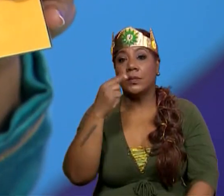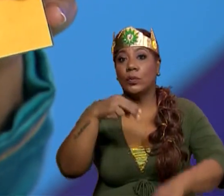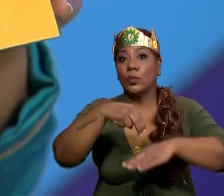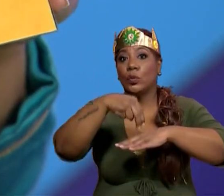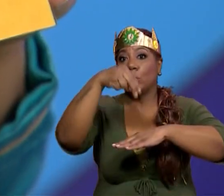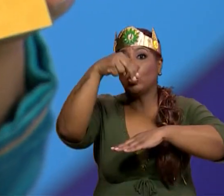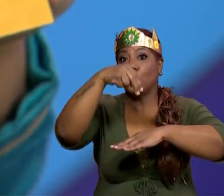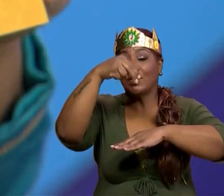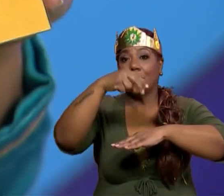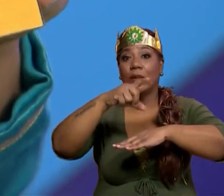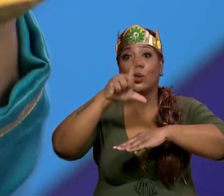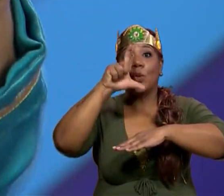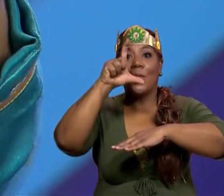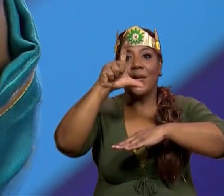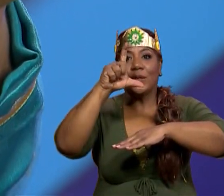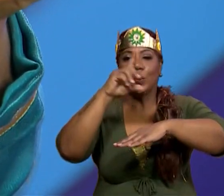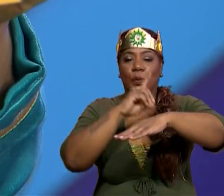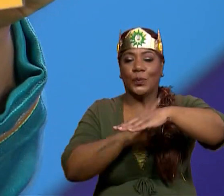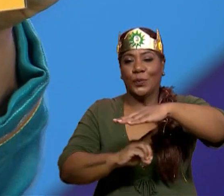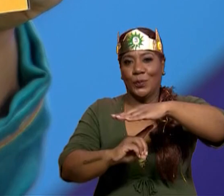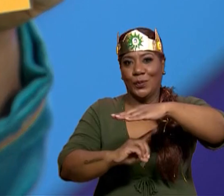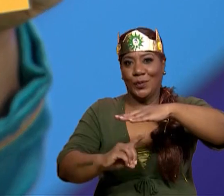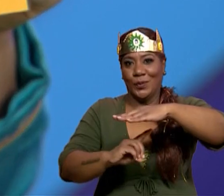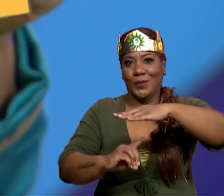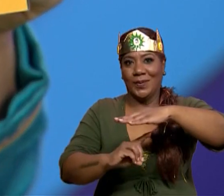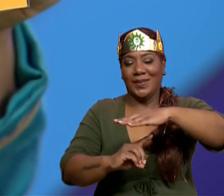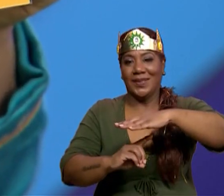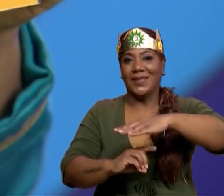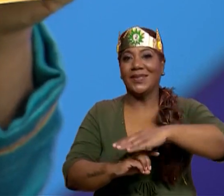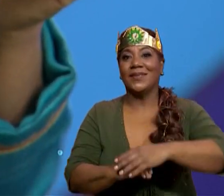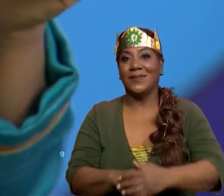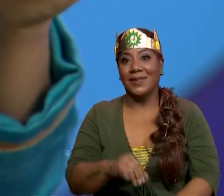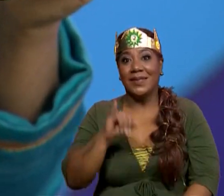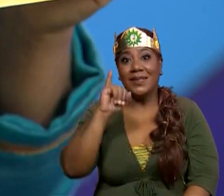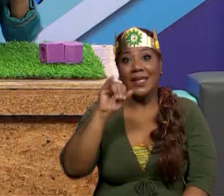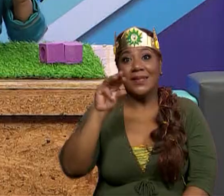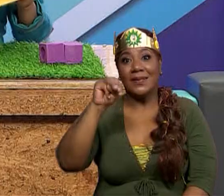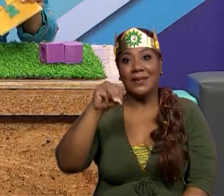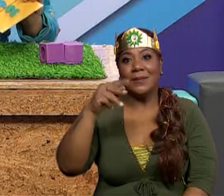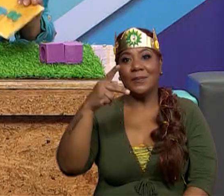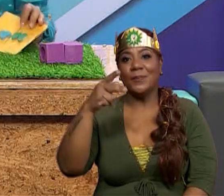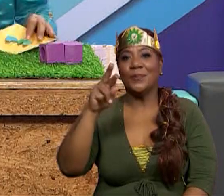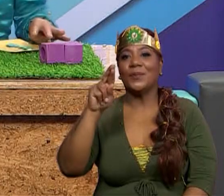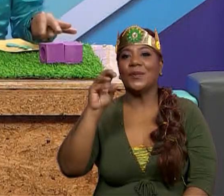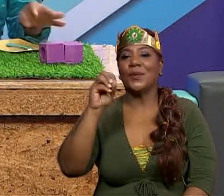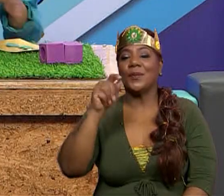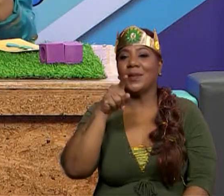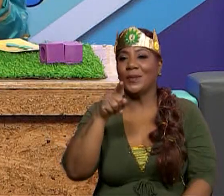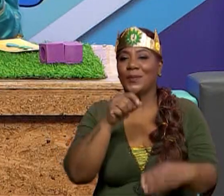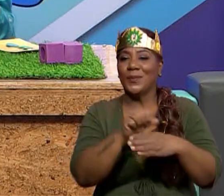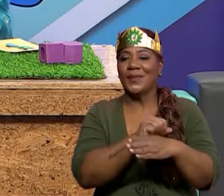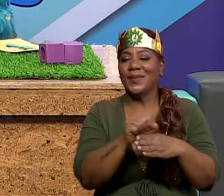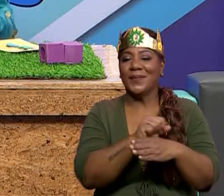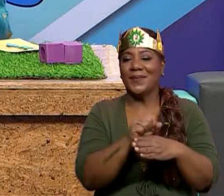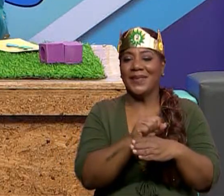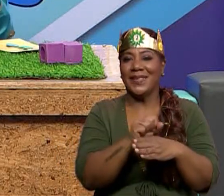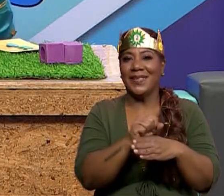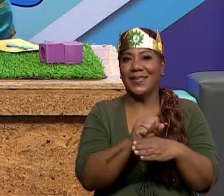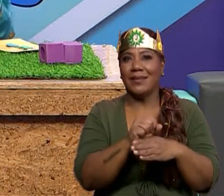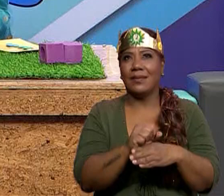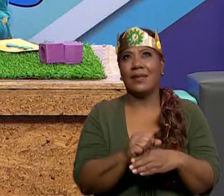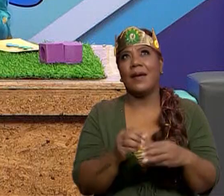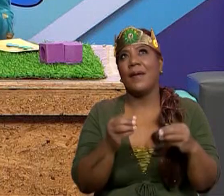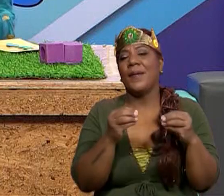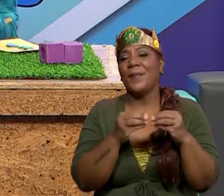numerador mayor que el denominador. ¿Les parece? Entonces, les invito a que lo practiquen una vez, dos